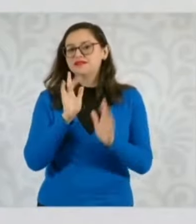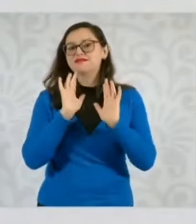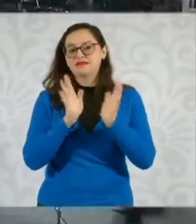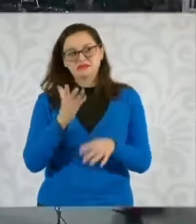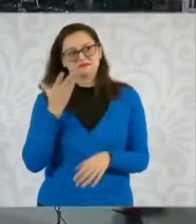presidenta.